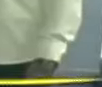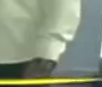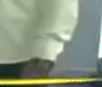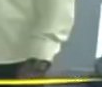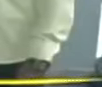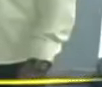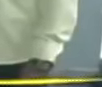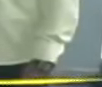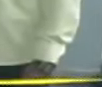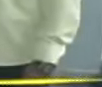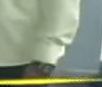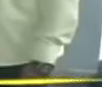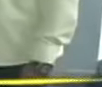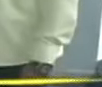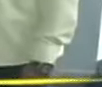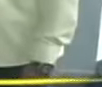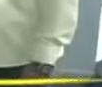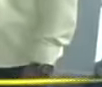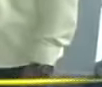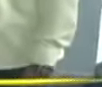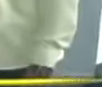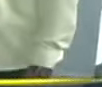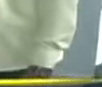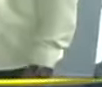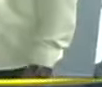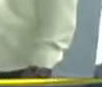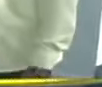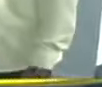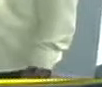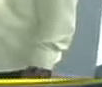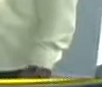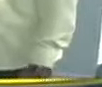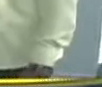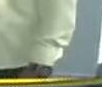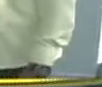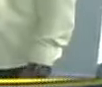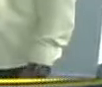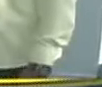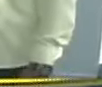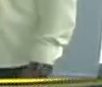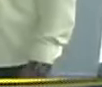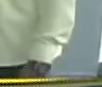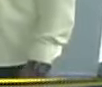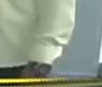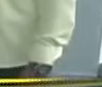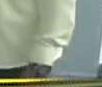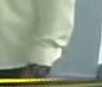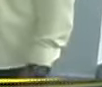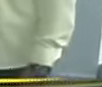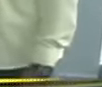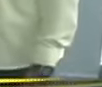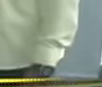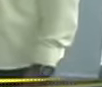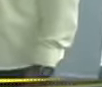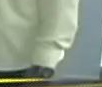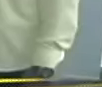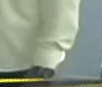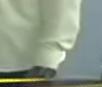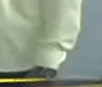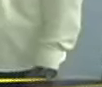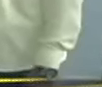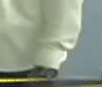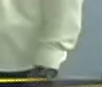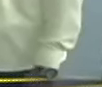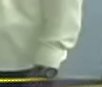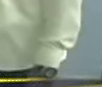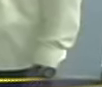¿Cómo estás, Caroline? Excelente ¿Y ese uniforme tan bonito? Representa a la enfermera moderna, Florence Nighting,